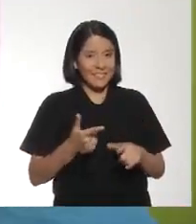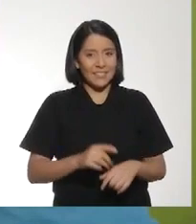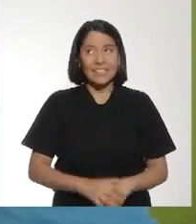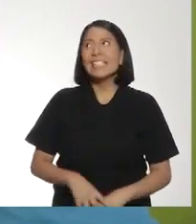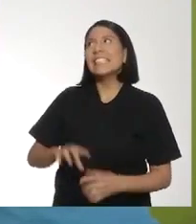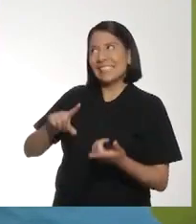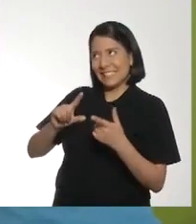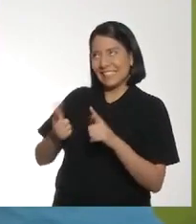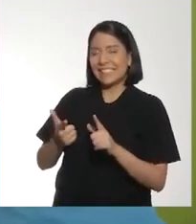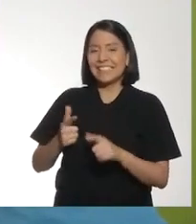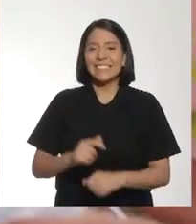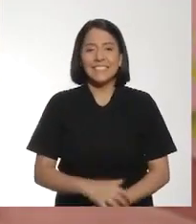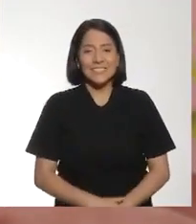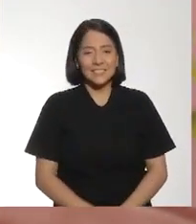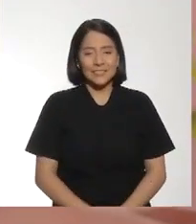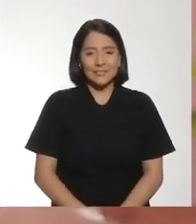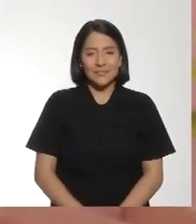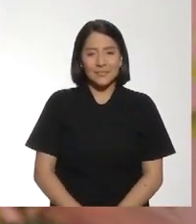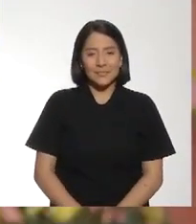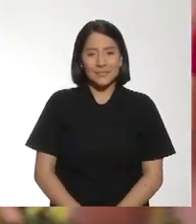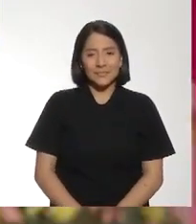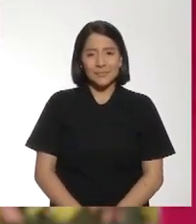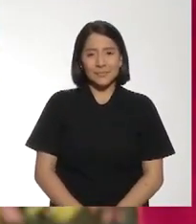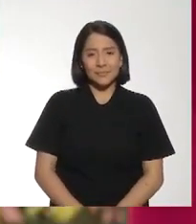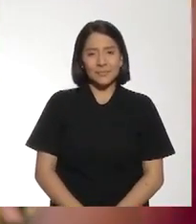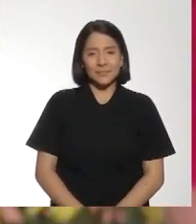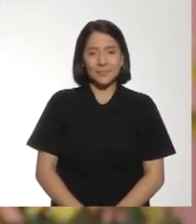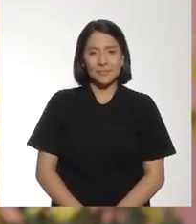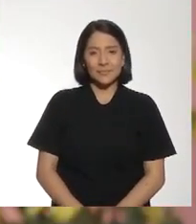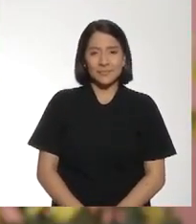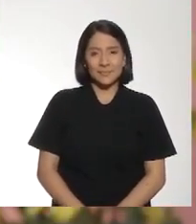¡Lista! ¡Lista! ¡Lista!